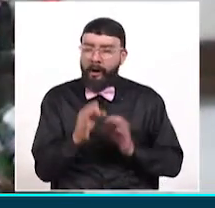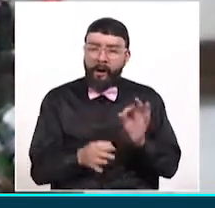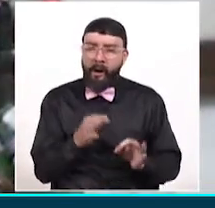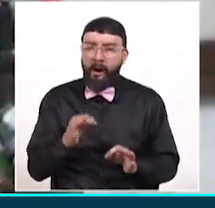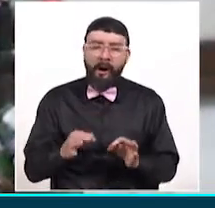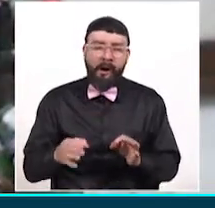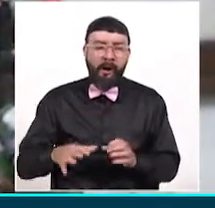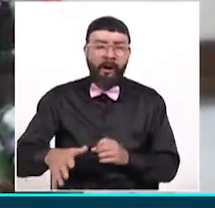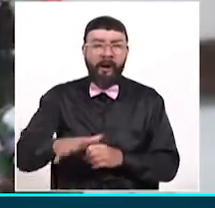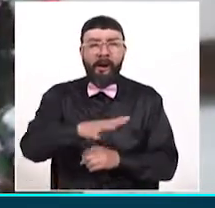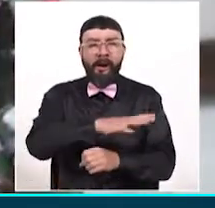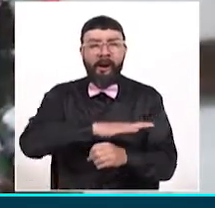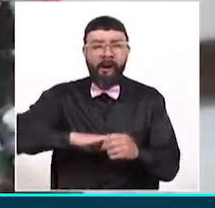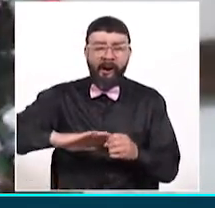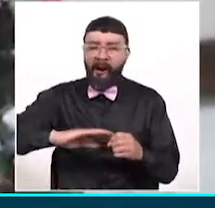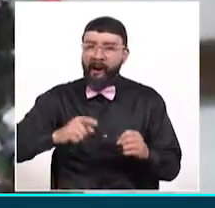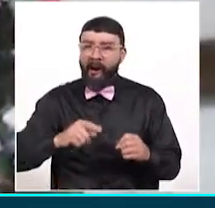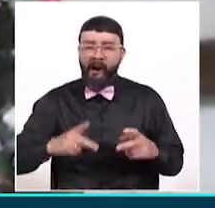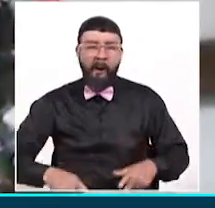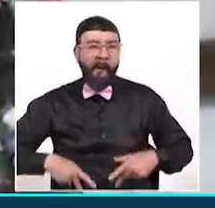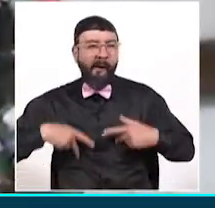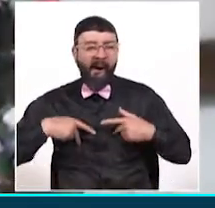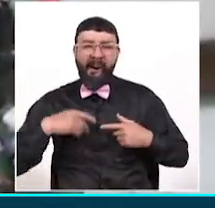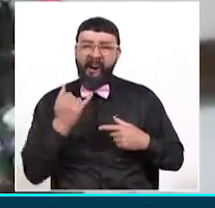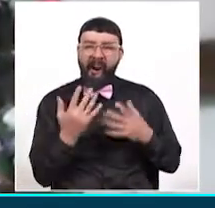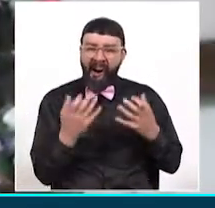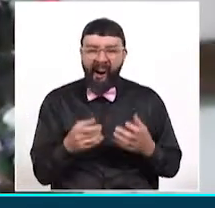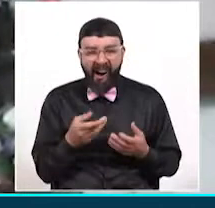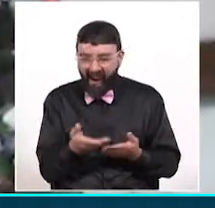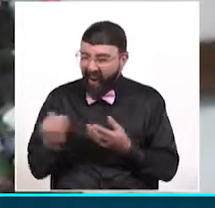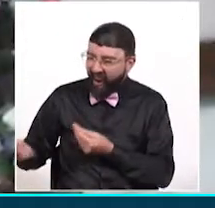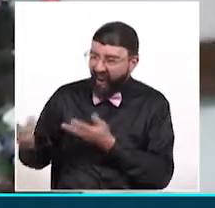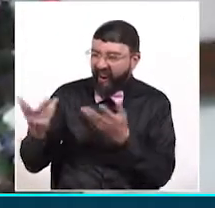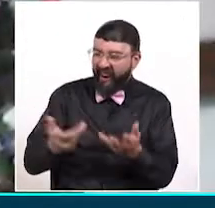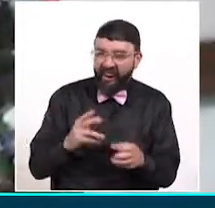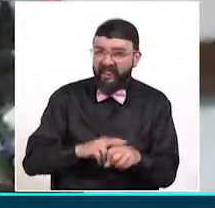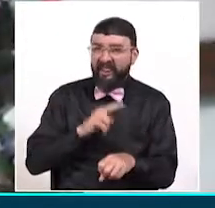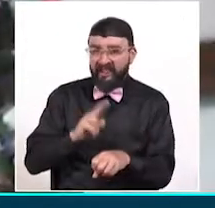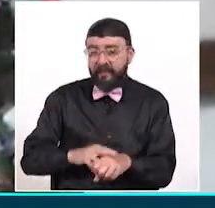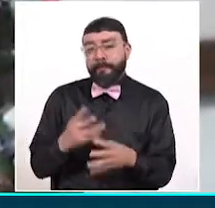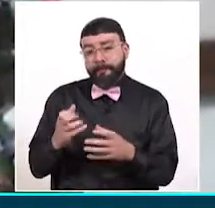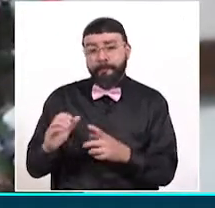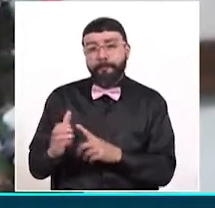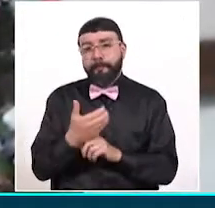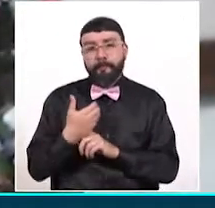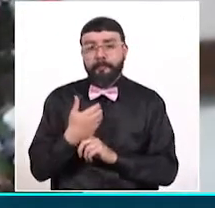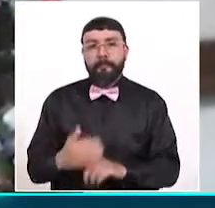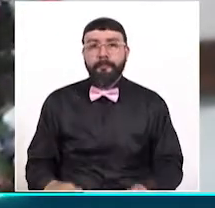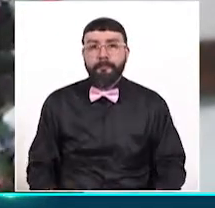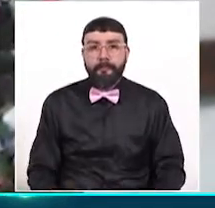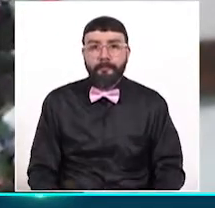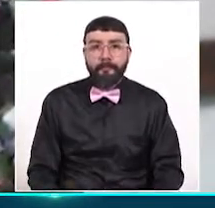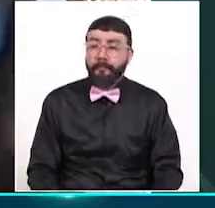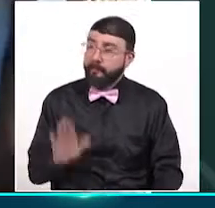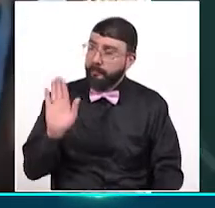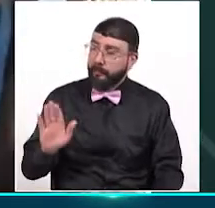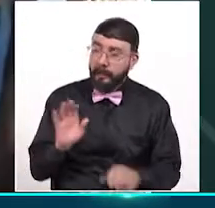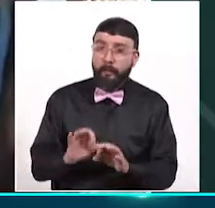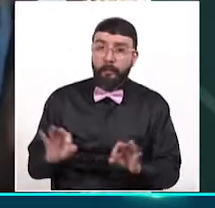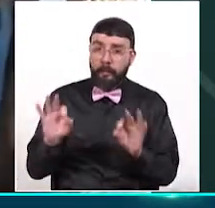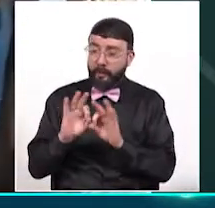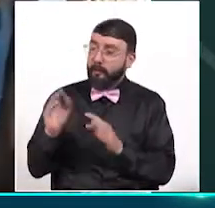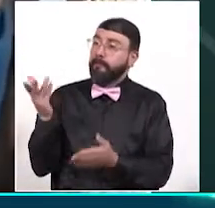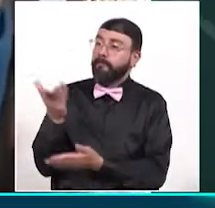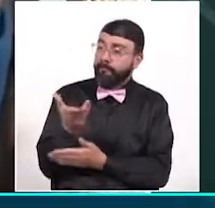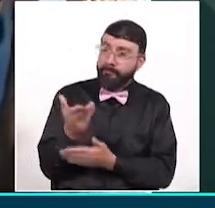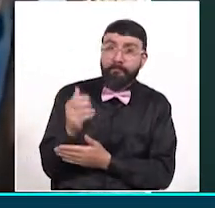salvaguardar la vida, y estos son nuestros recursos naturales. Bueno, esta es una importante iniciativa, como usted